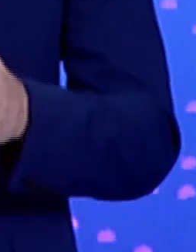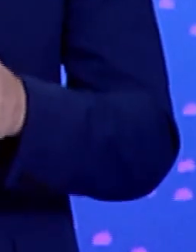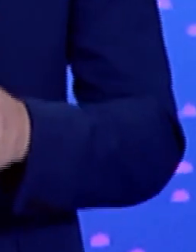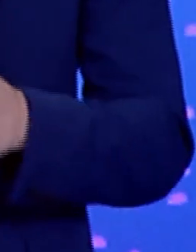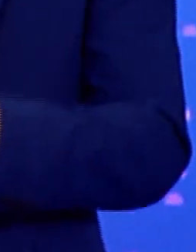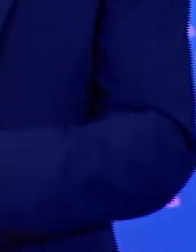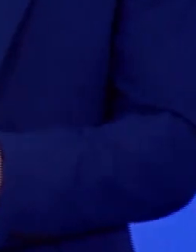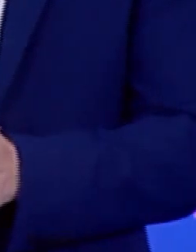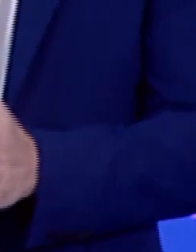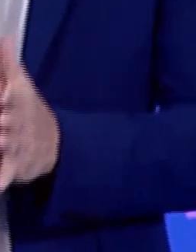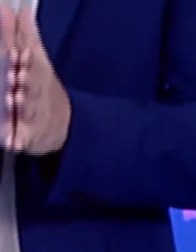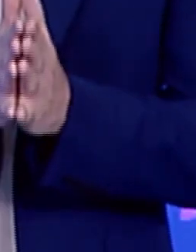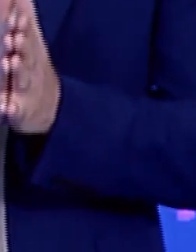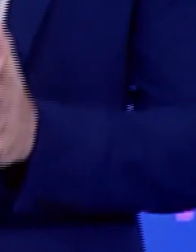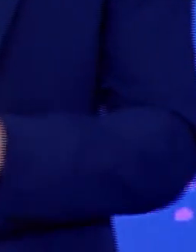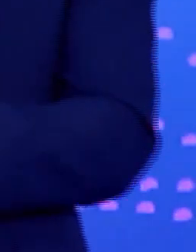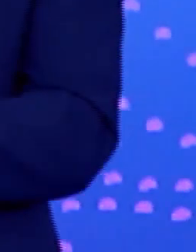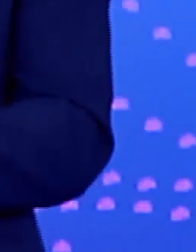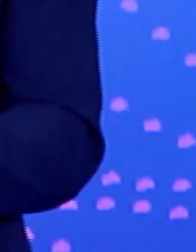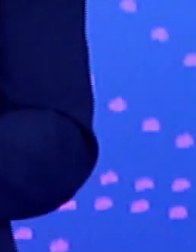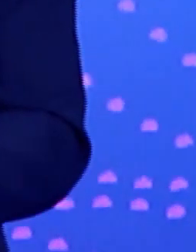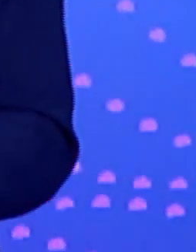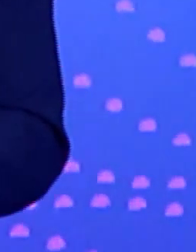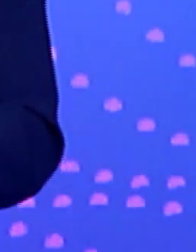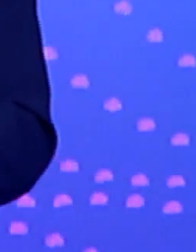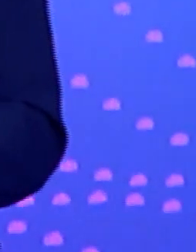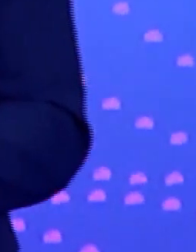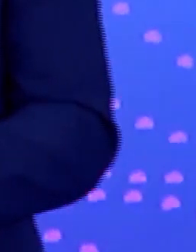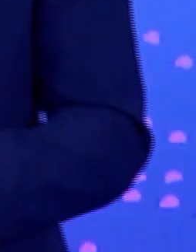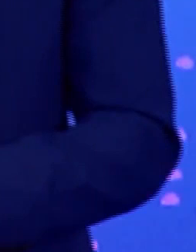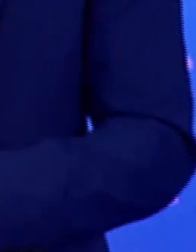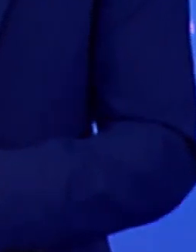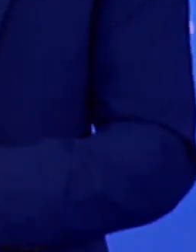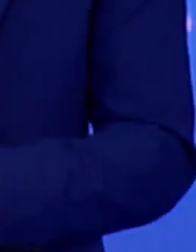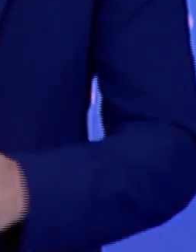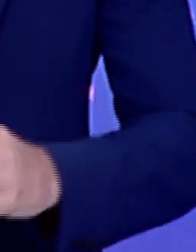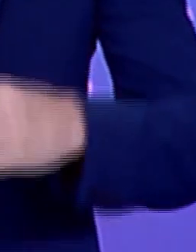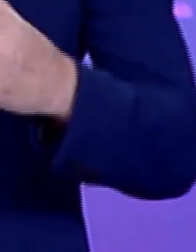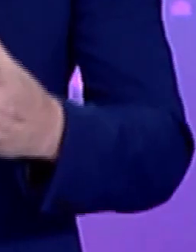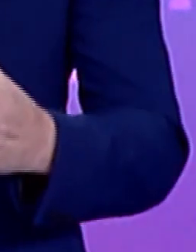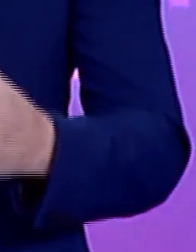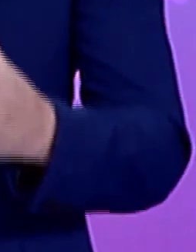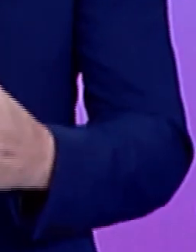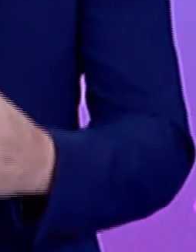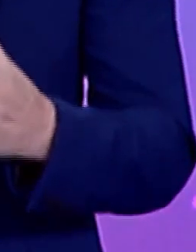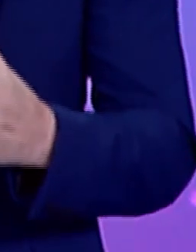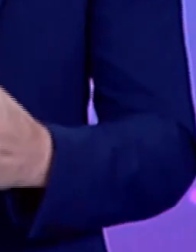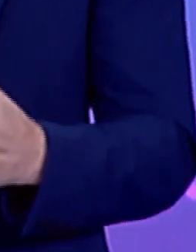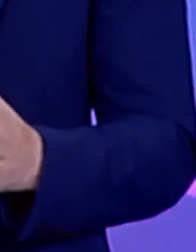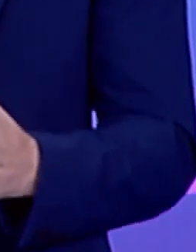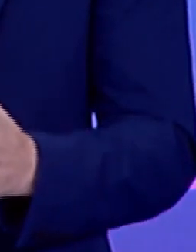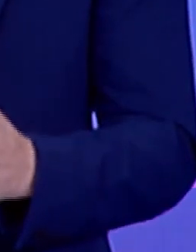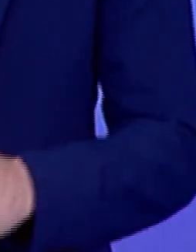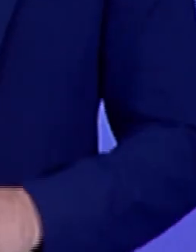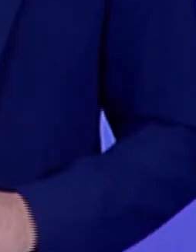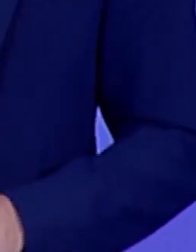Seguimos conociendo a los aspirantes de los ayuntamientos de las capitales de las islas que concurrirán a las elecciones también el próximo fin de semana. Ya saben, el domingo